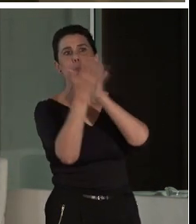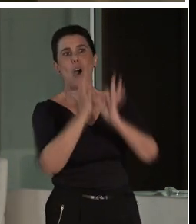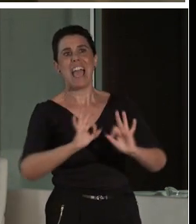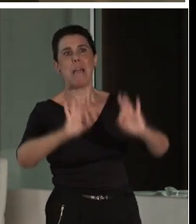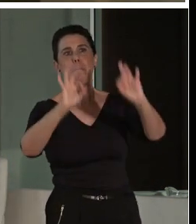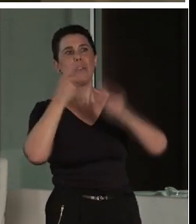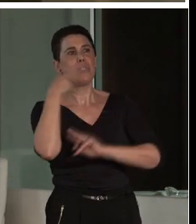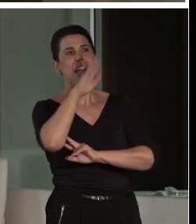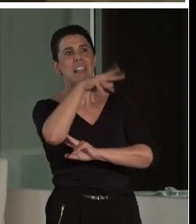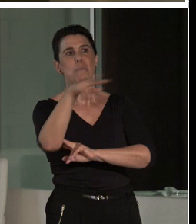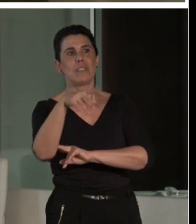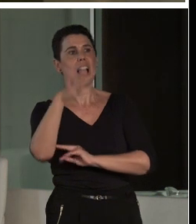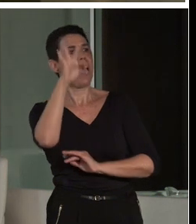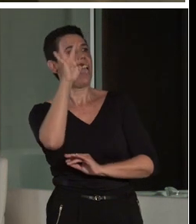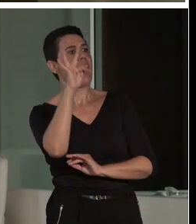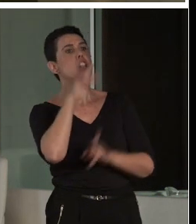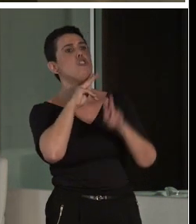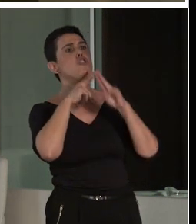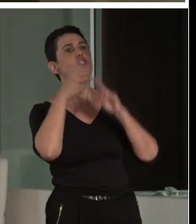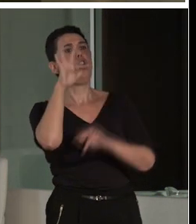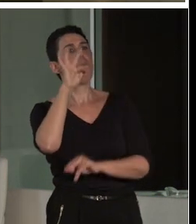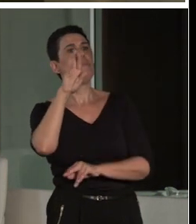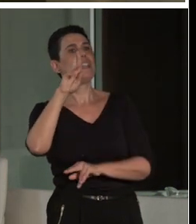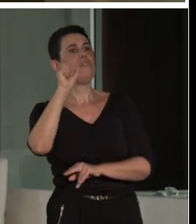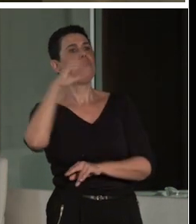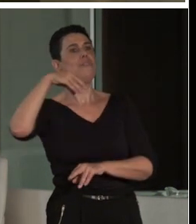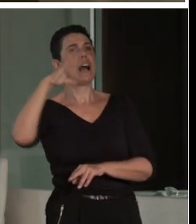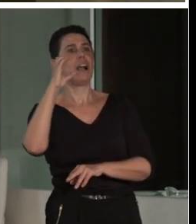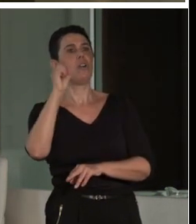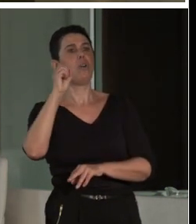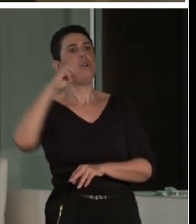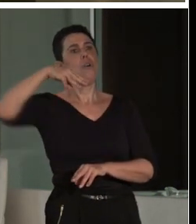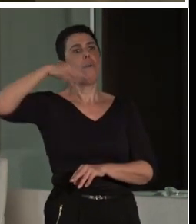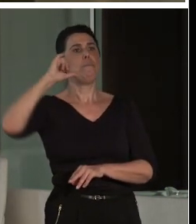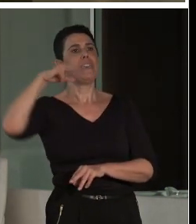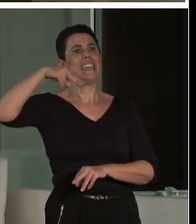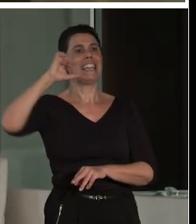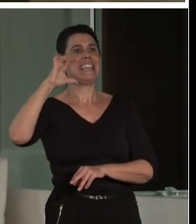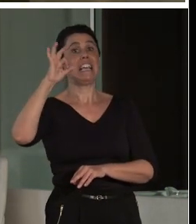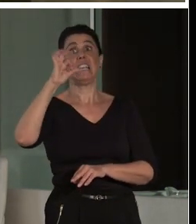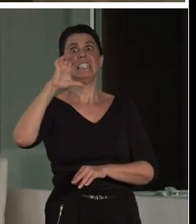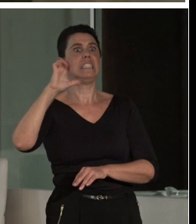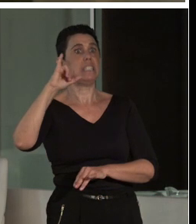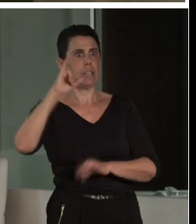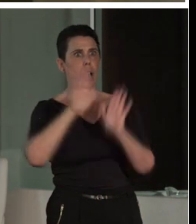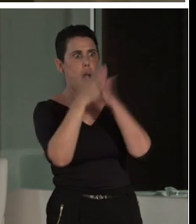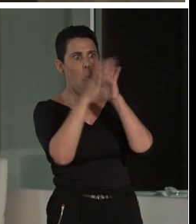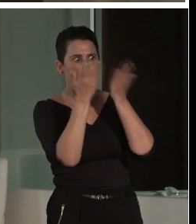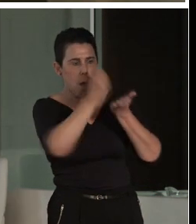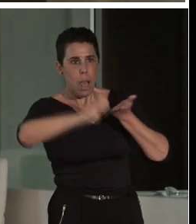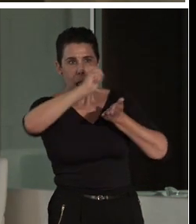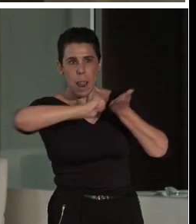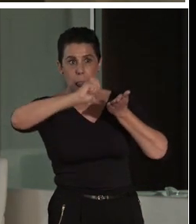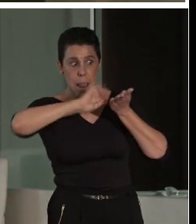que es Franco Minisi, que escribió un libro fantástico que llama Museografía. Él fue el primero, o por lo menos el primero,